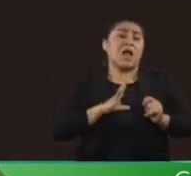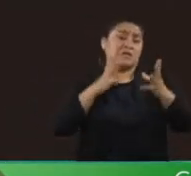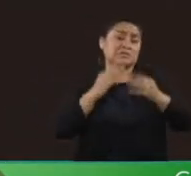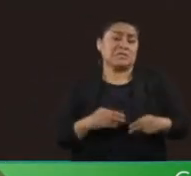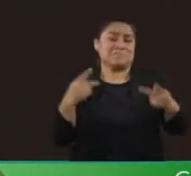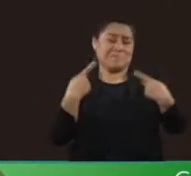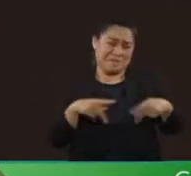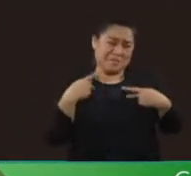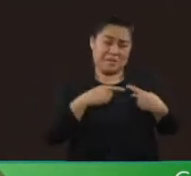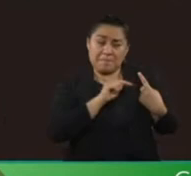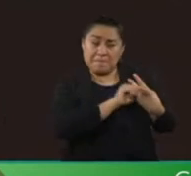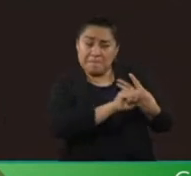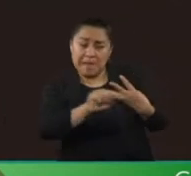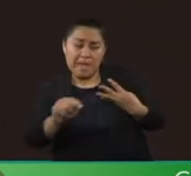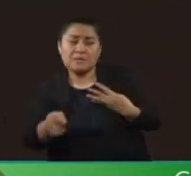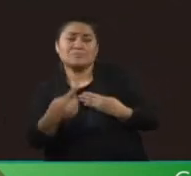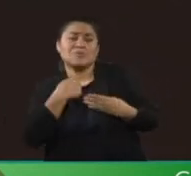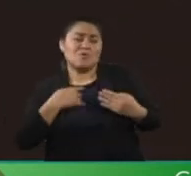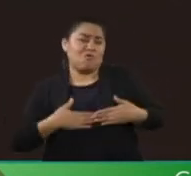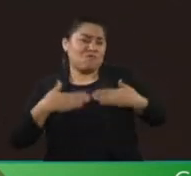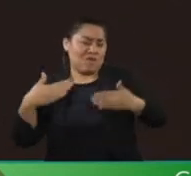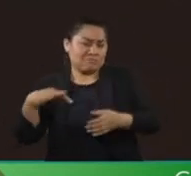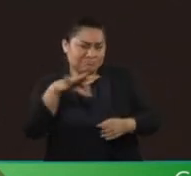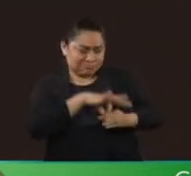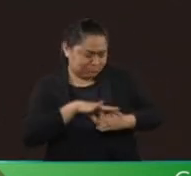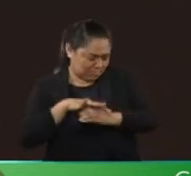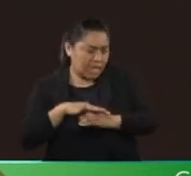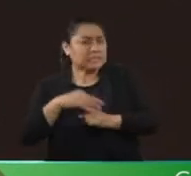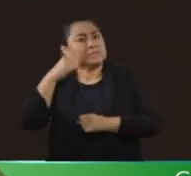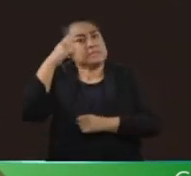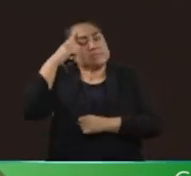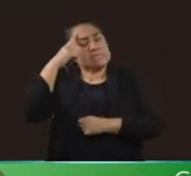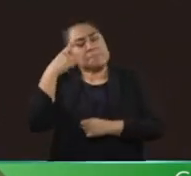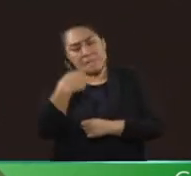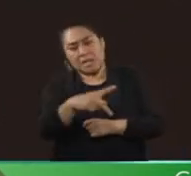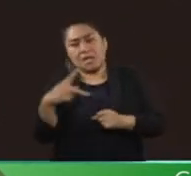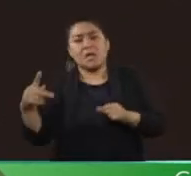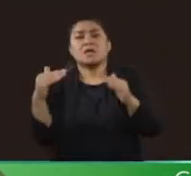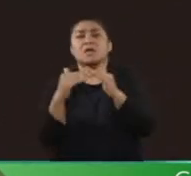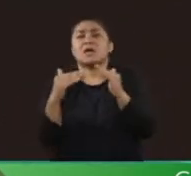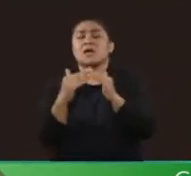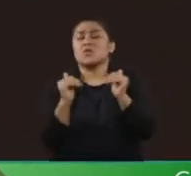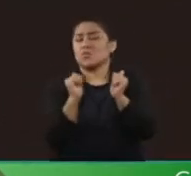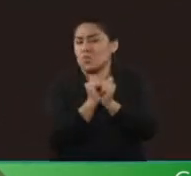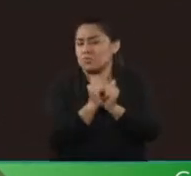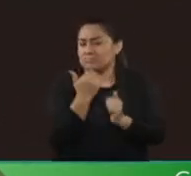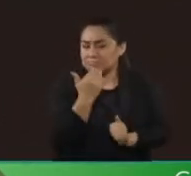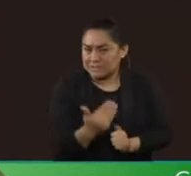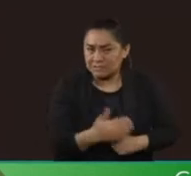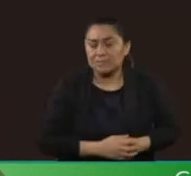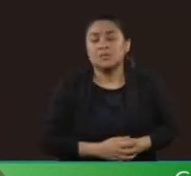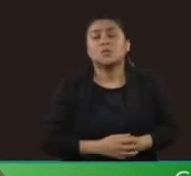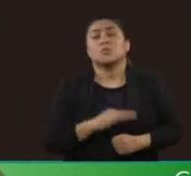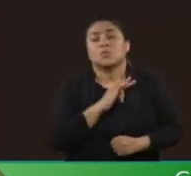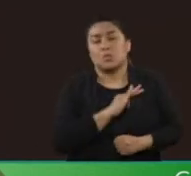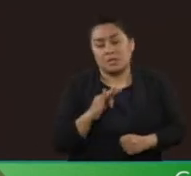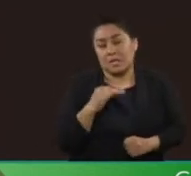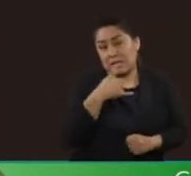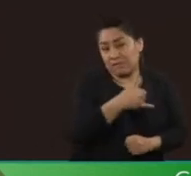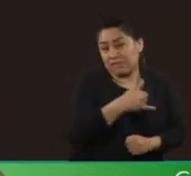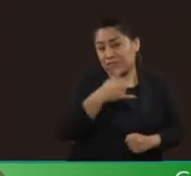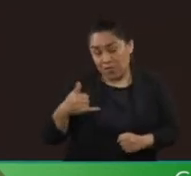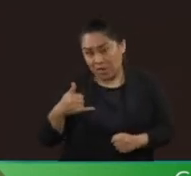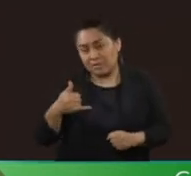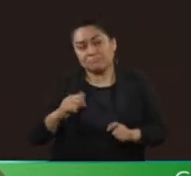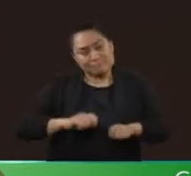votaron por nosotros y que necesitan una vivienda digna, sin desigualdad. Ampliar las facultades del Infonavit para